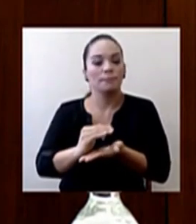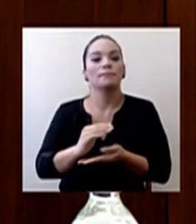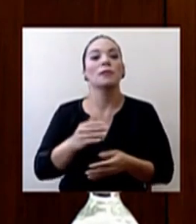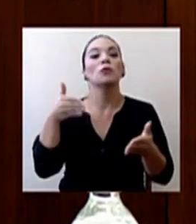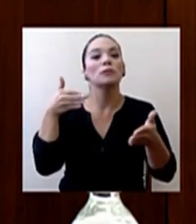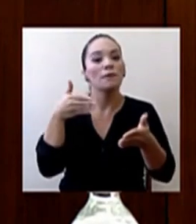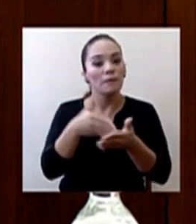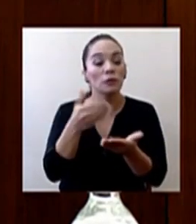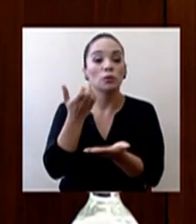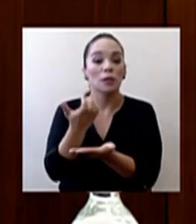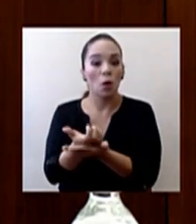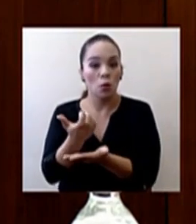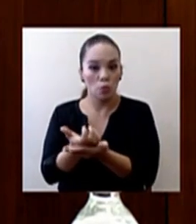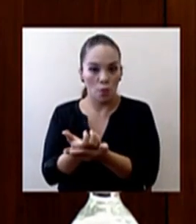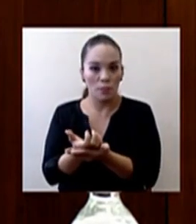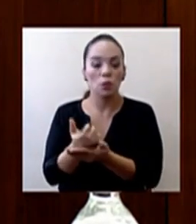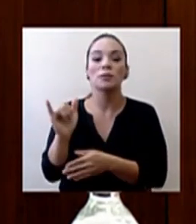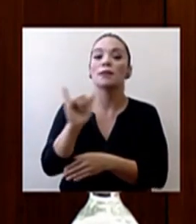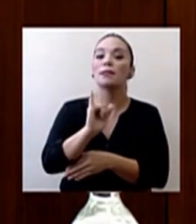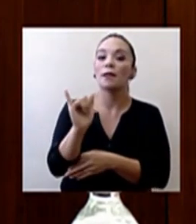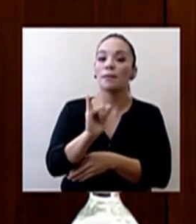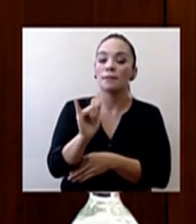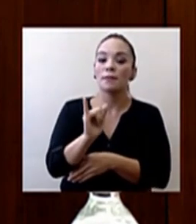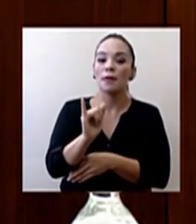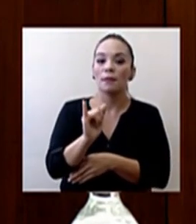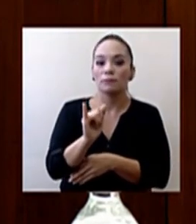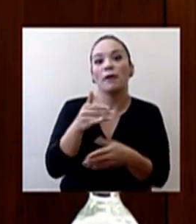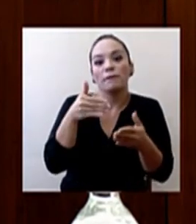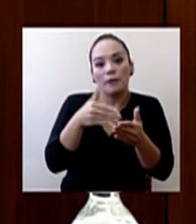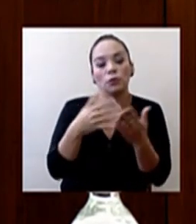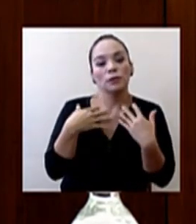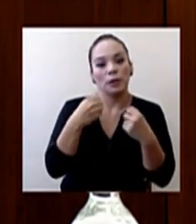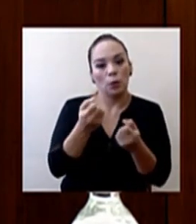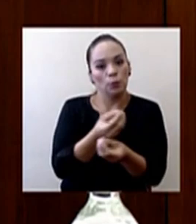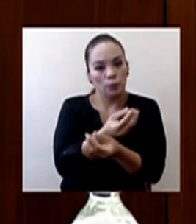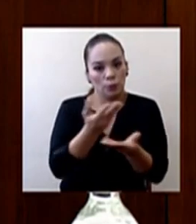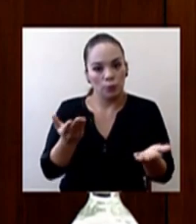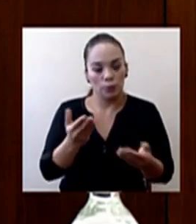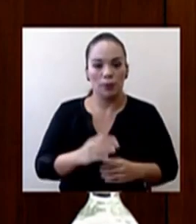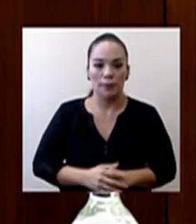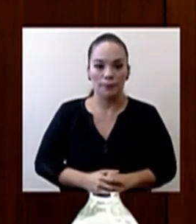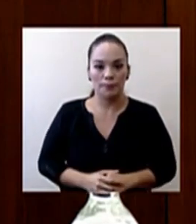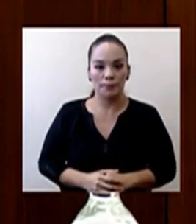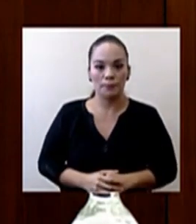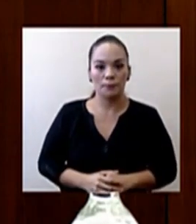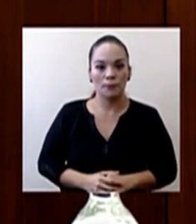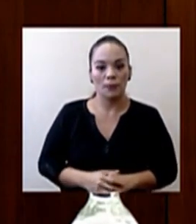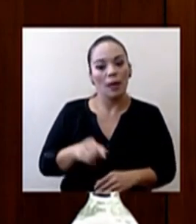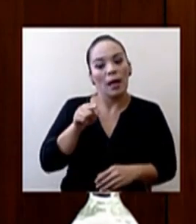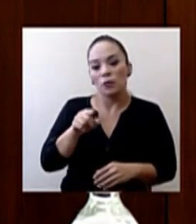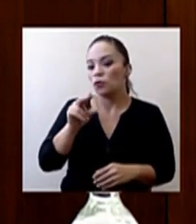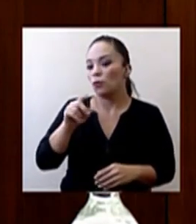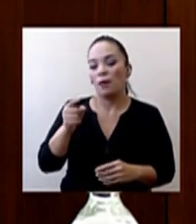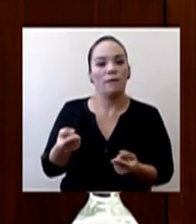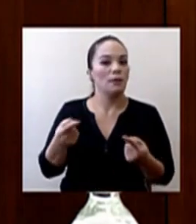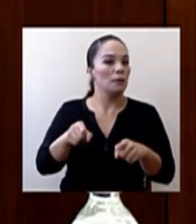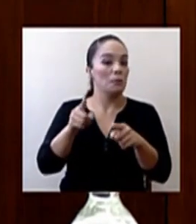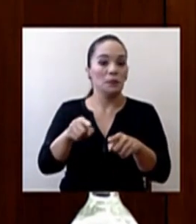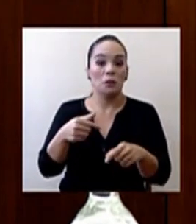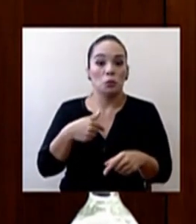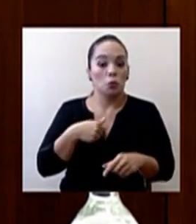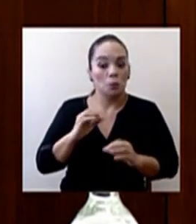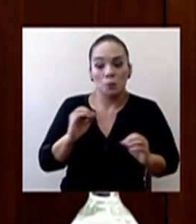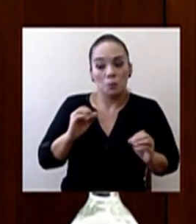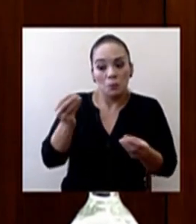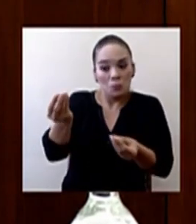económicos como los de salud pública. Esto no debería estar pasando, yo no tengo ninguna